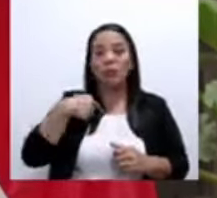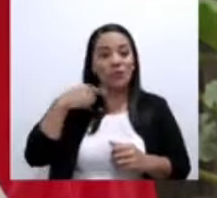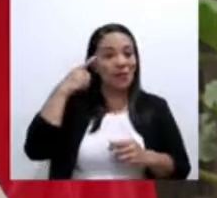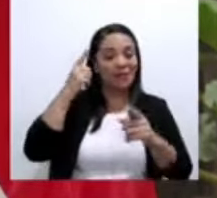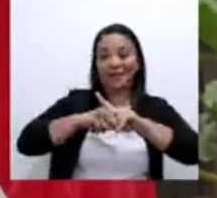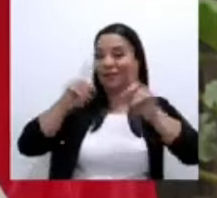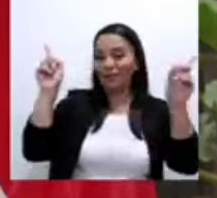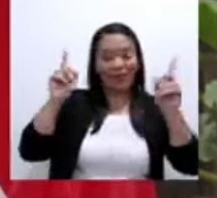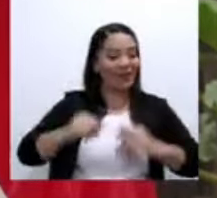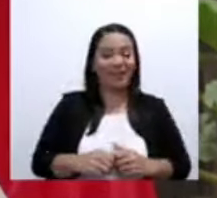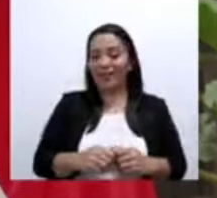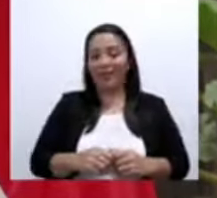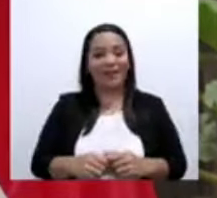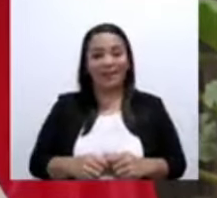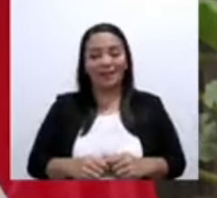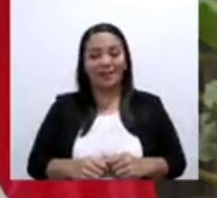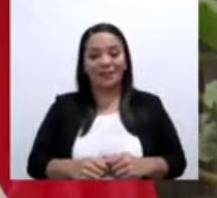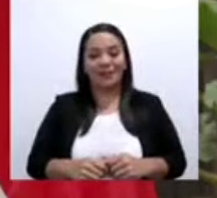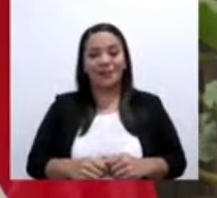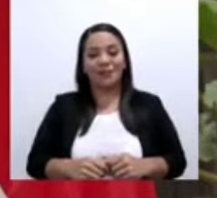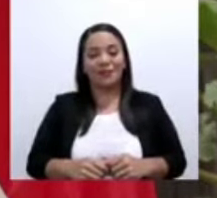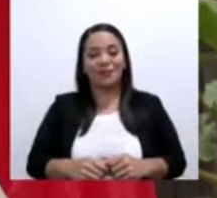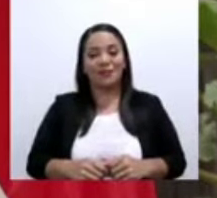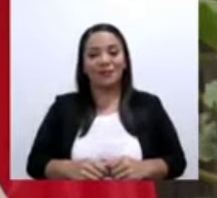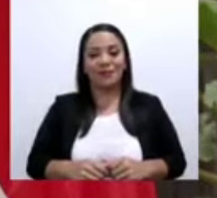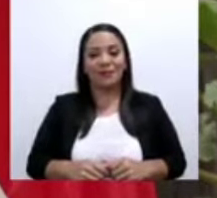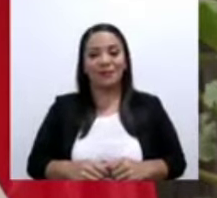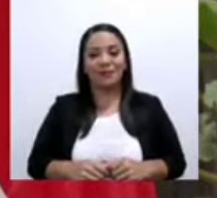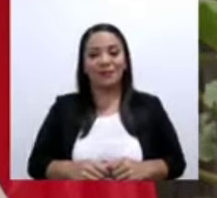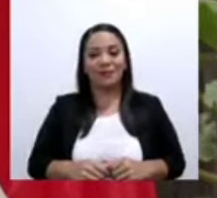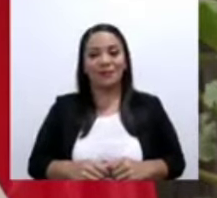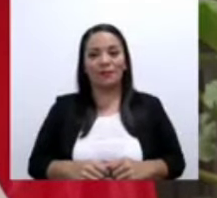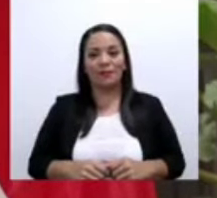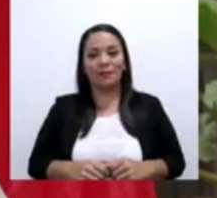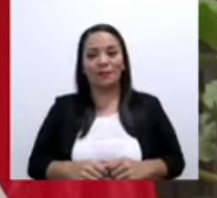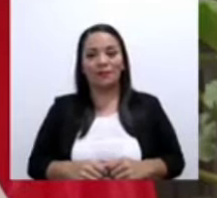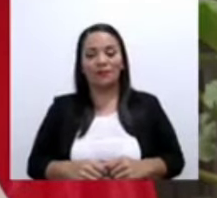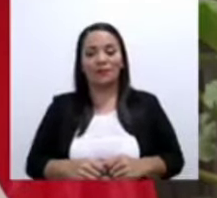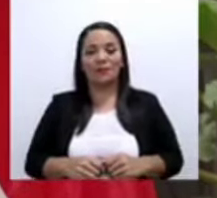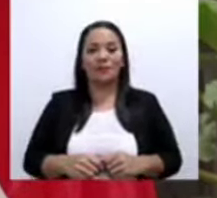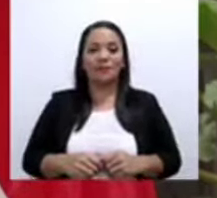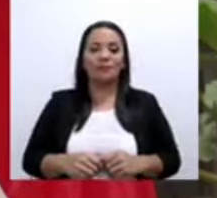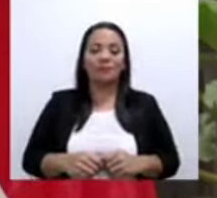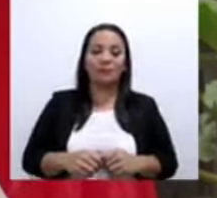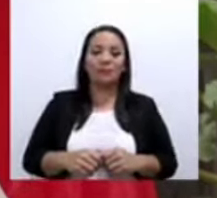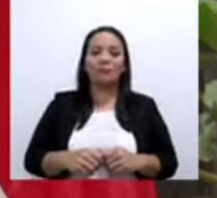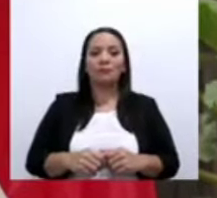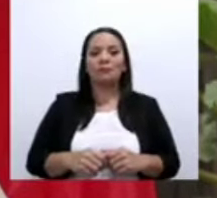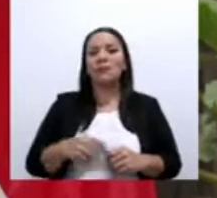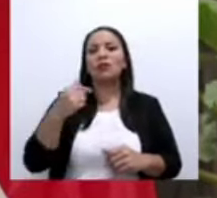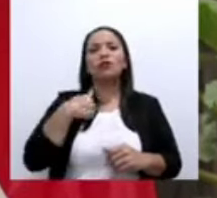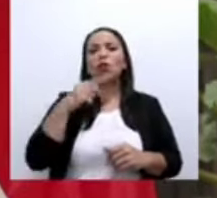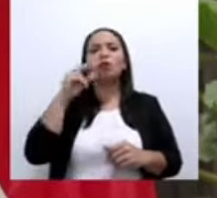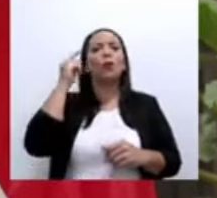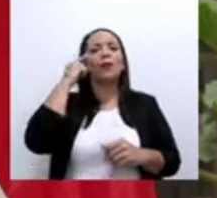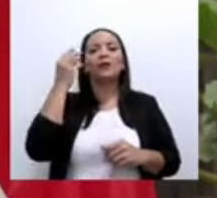que yo no pienso en este criminal tanto.